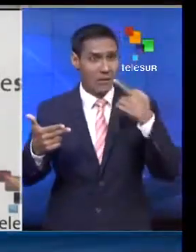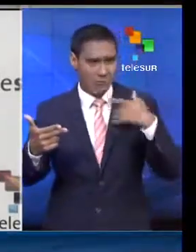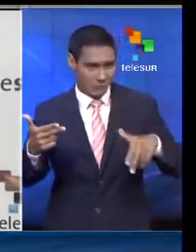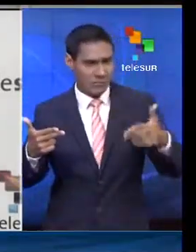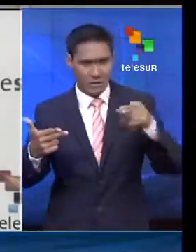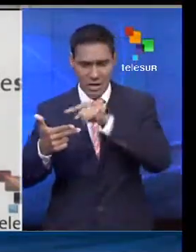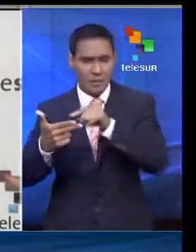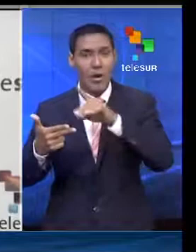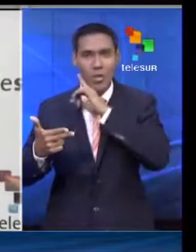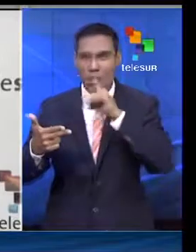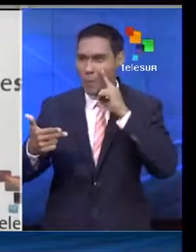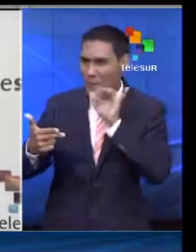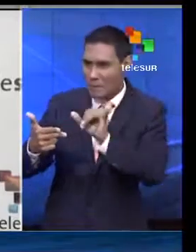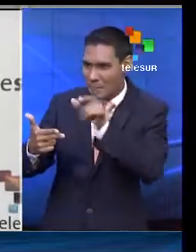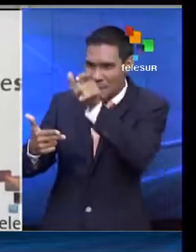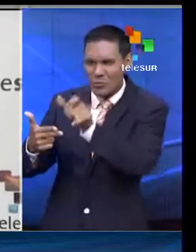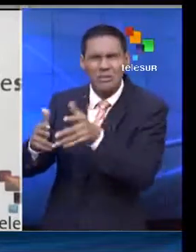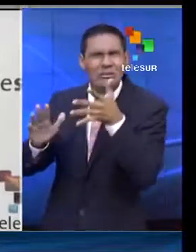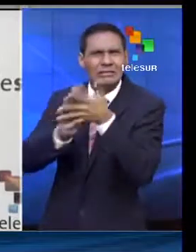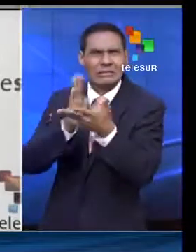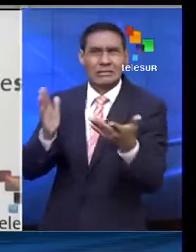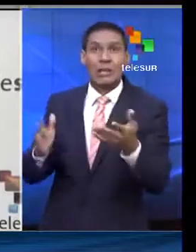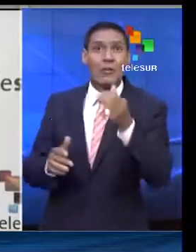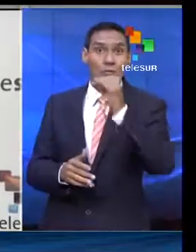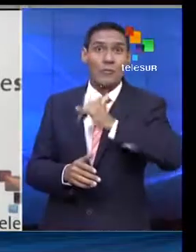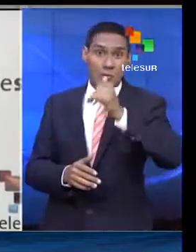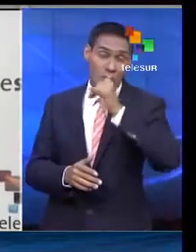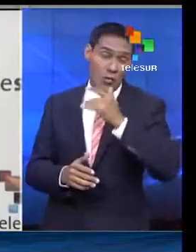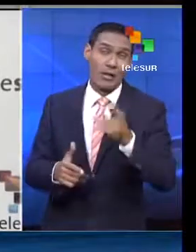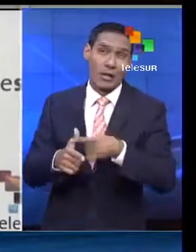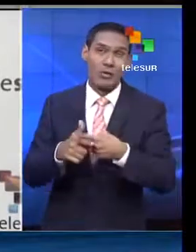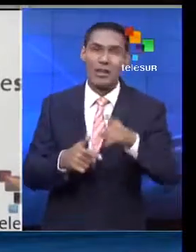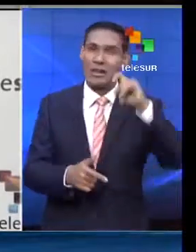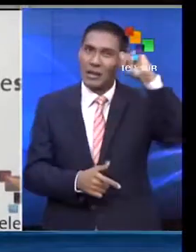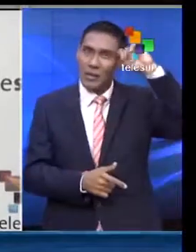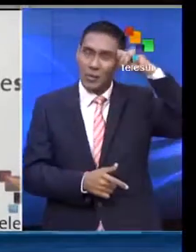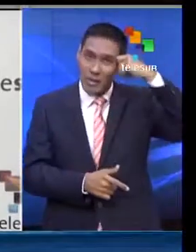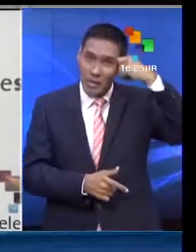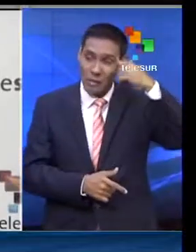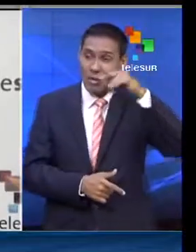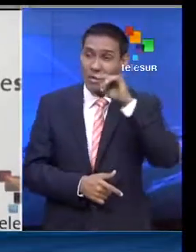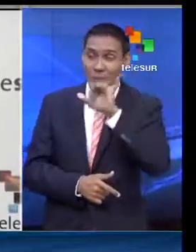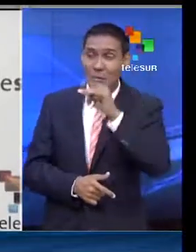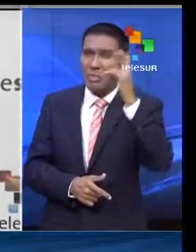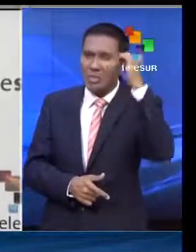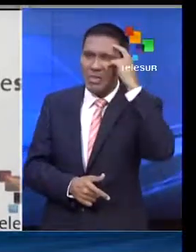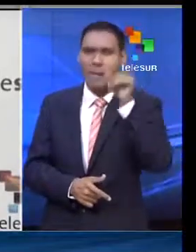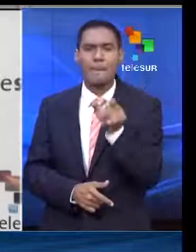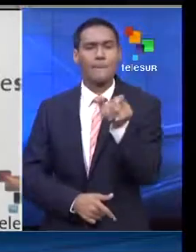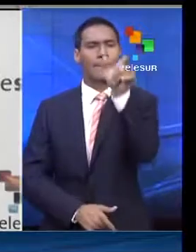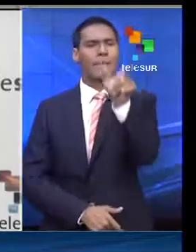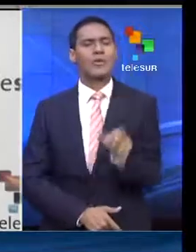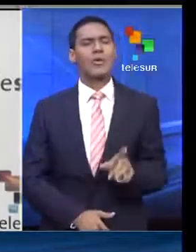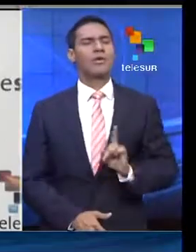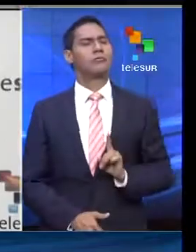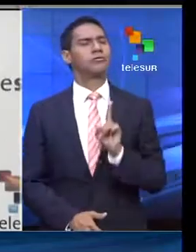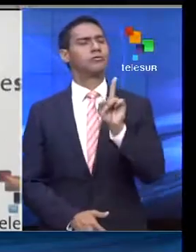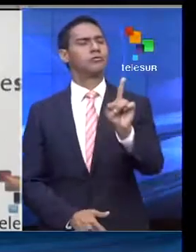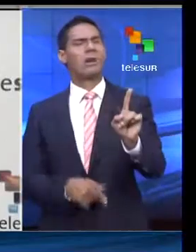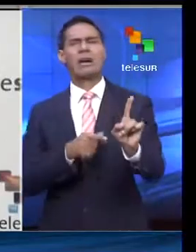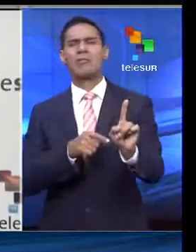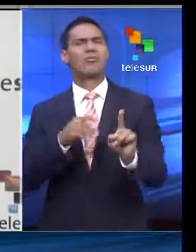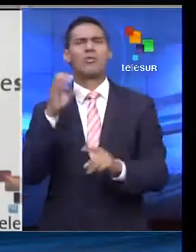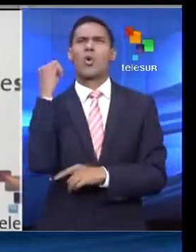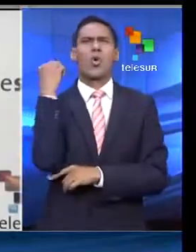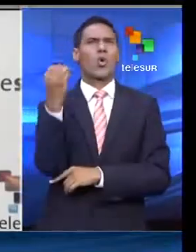Armas a nombre del propio fiscal. Estas son las últimas informaciones. Recordemos que en el día de la fecha, Nisman se iba a presentar en el Congreso de la